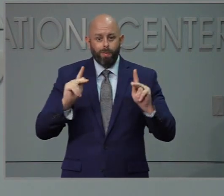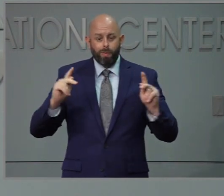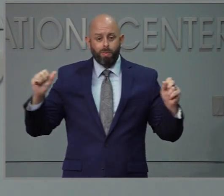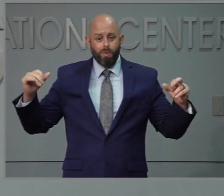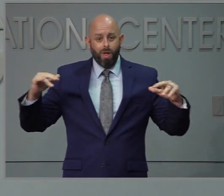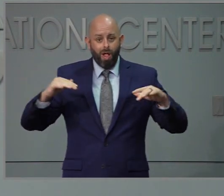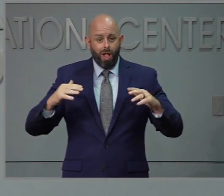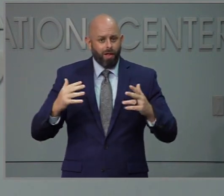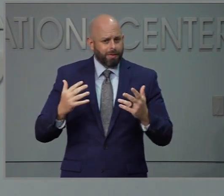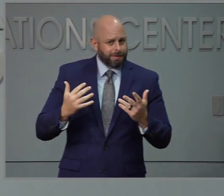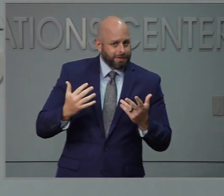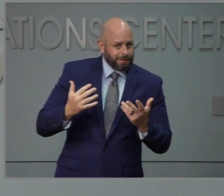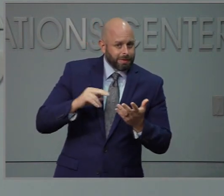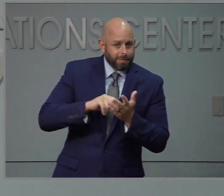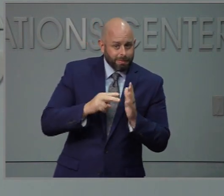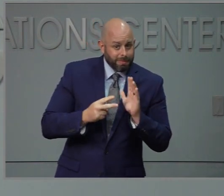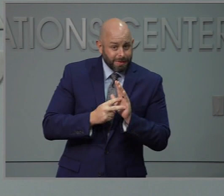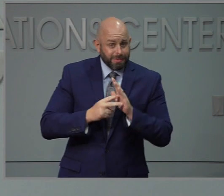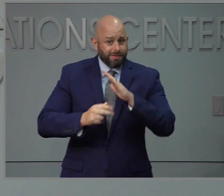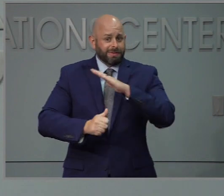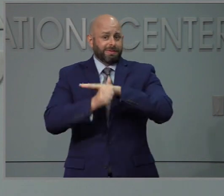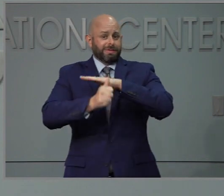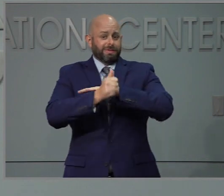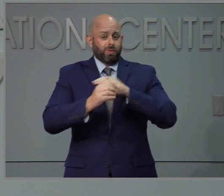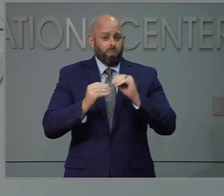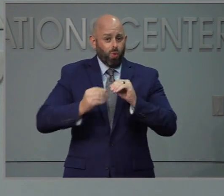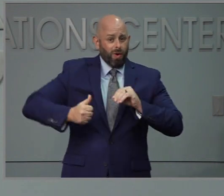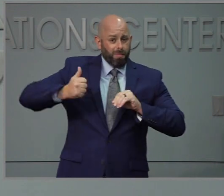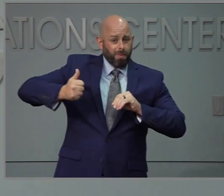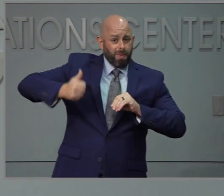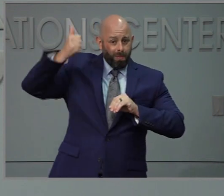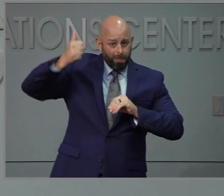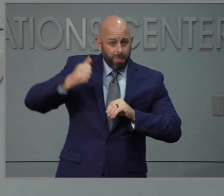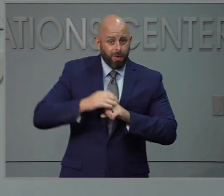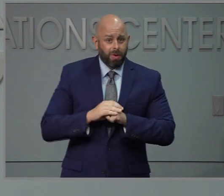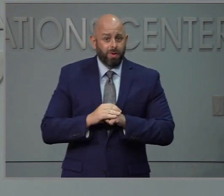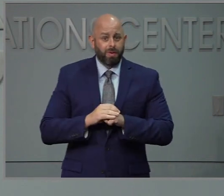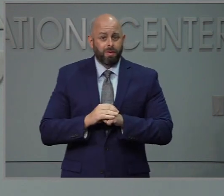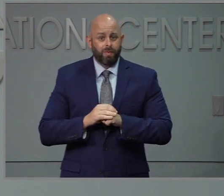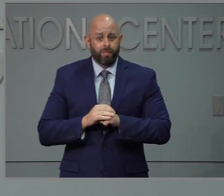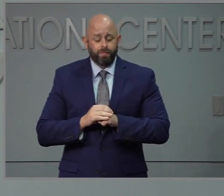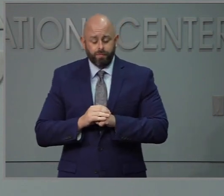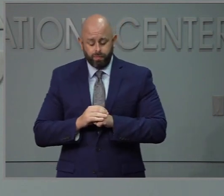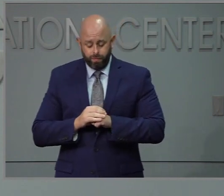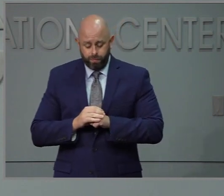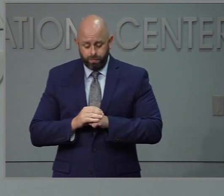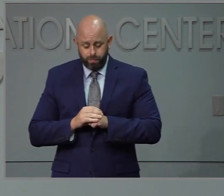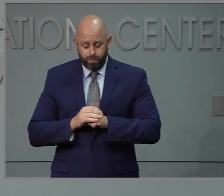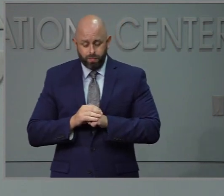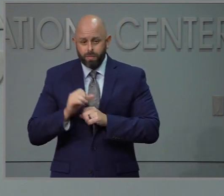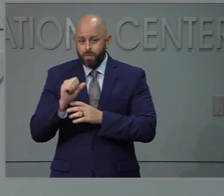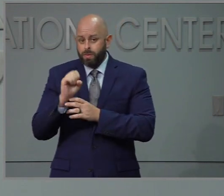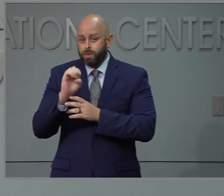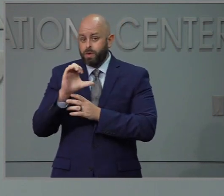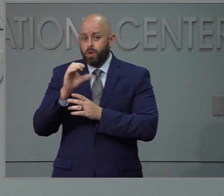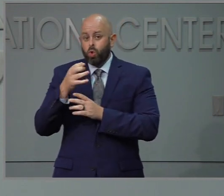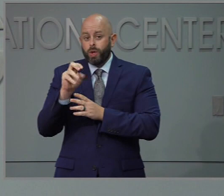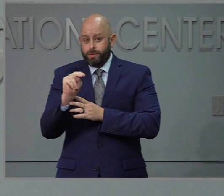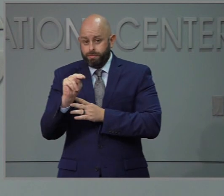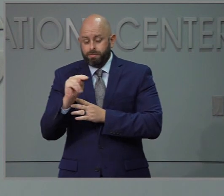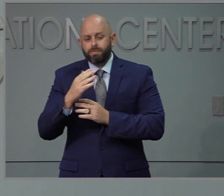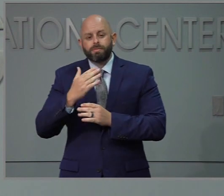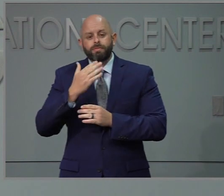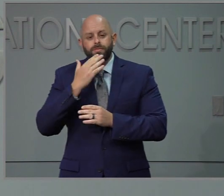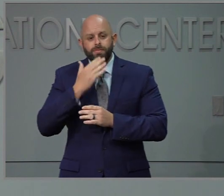Piensa que no debieron haber hecho estas liberaciones respuesta. La fase tres acaba de empezar el viernes en la tarde y